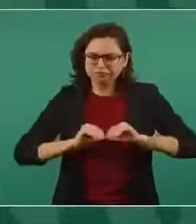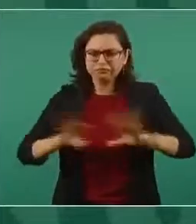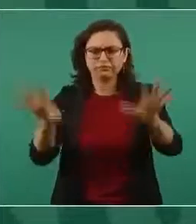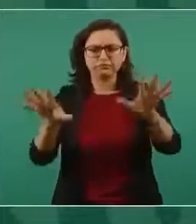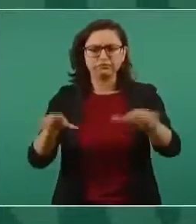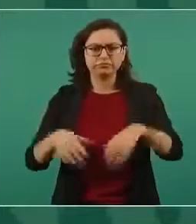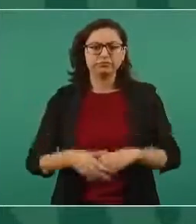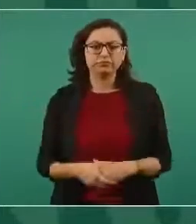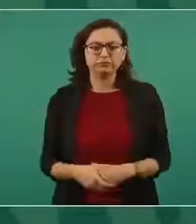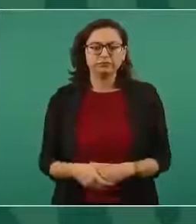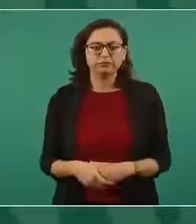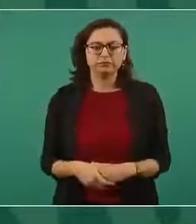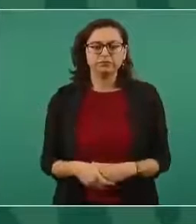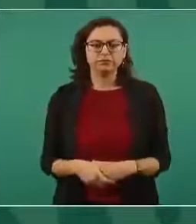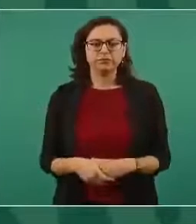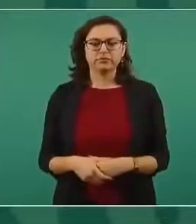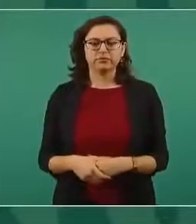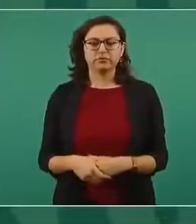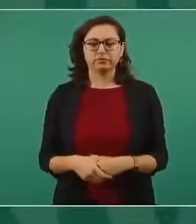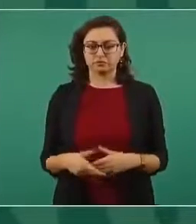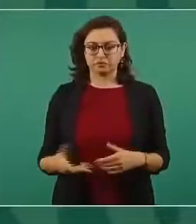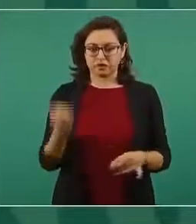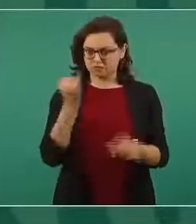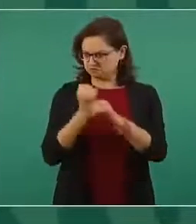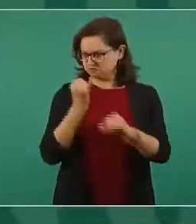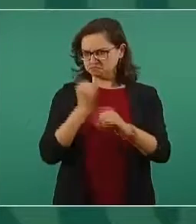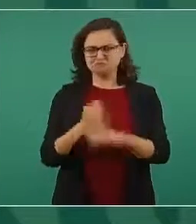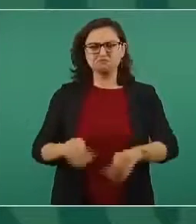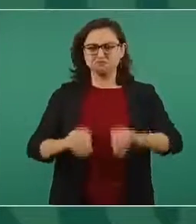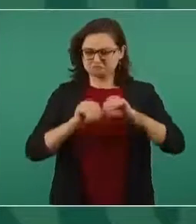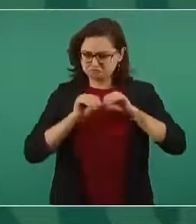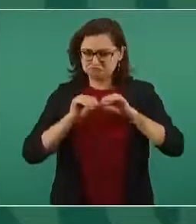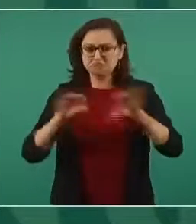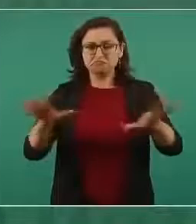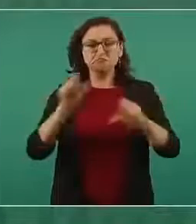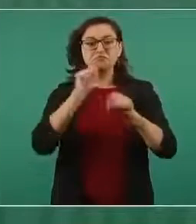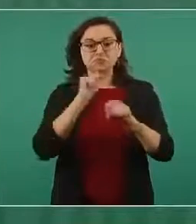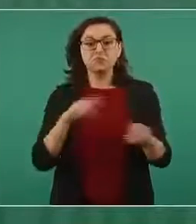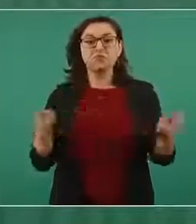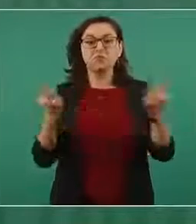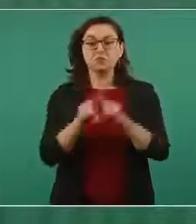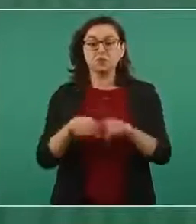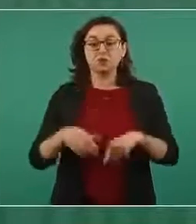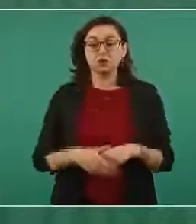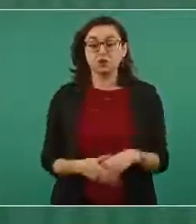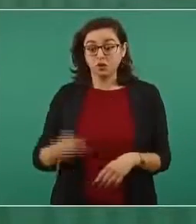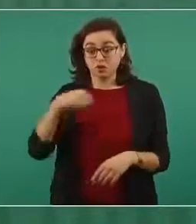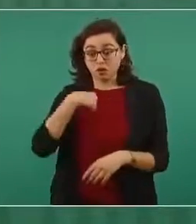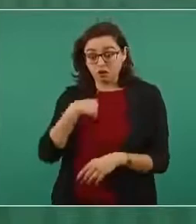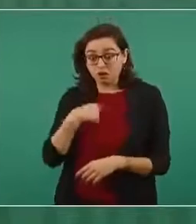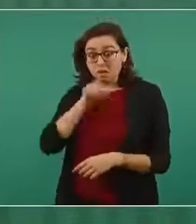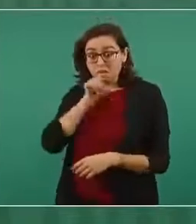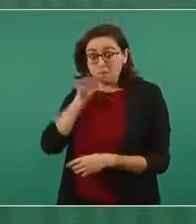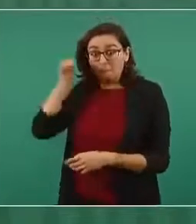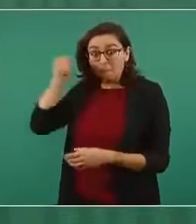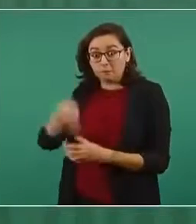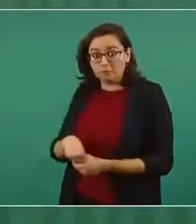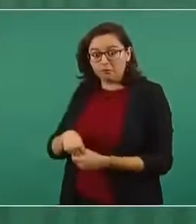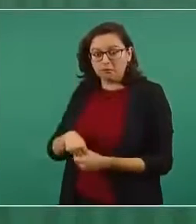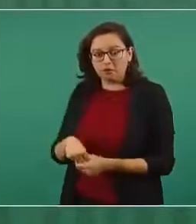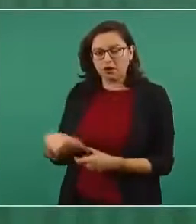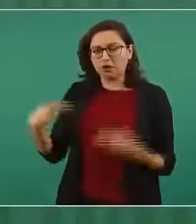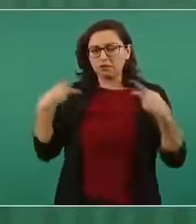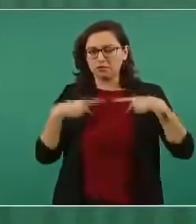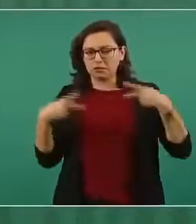y que se subiera a la red, porque de lo contrario iba a quedar